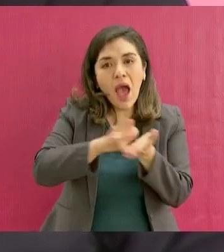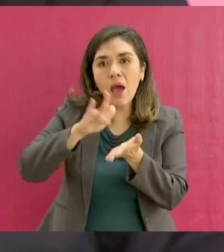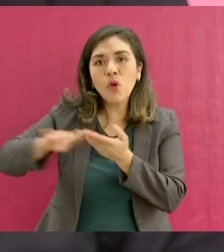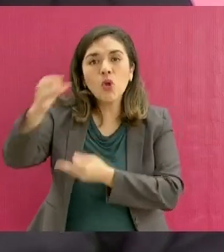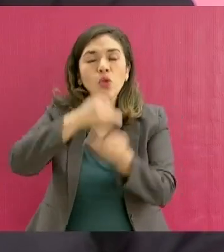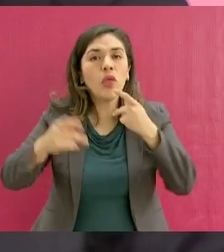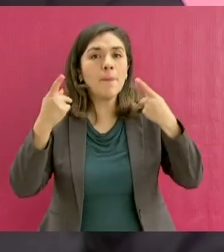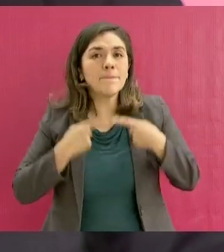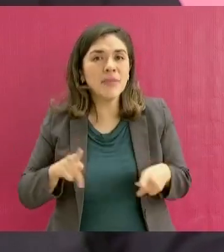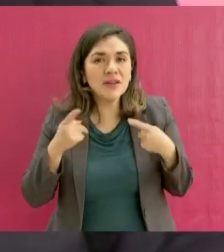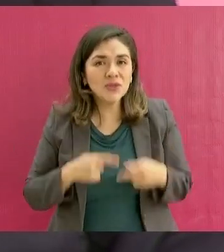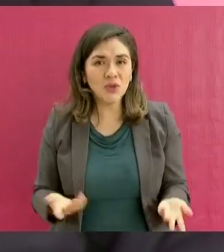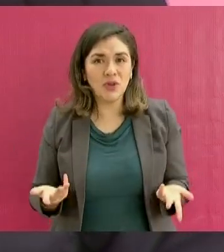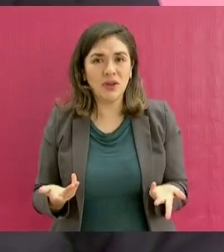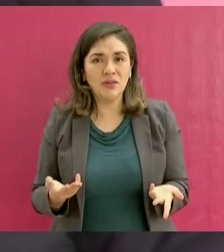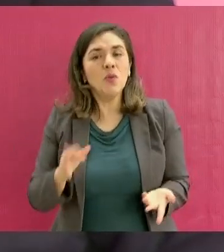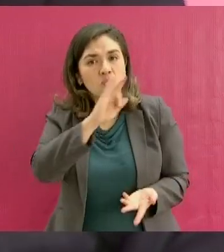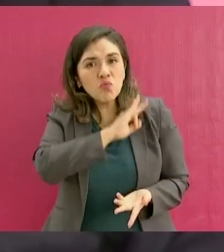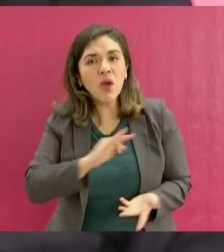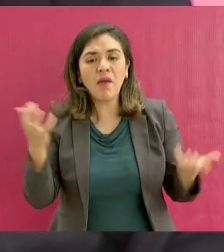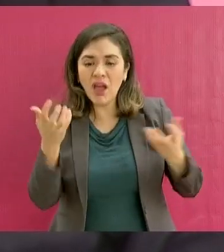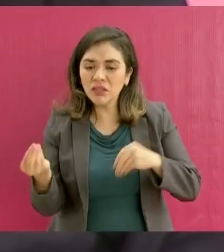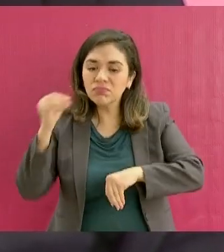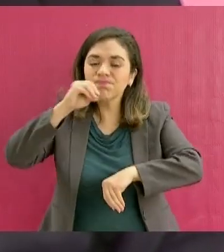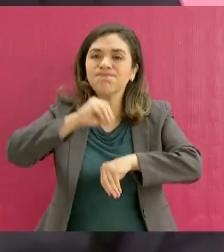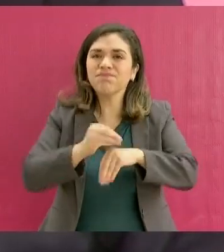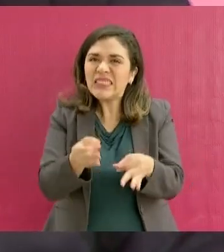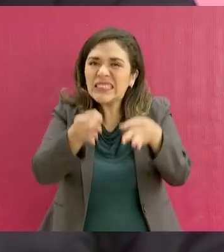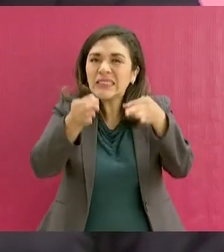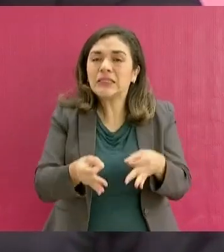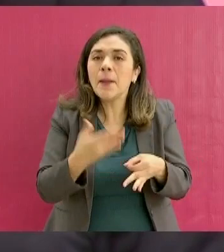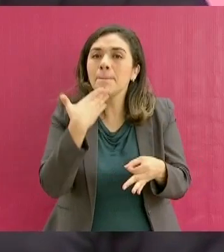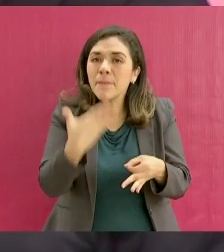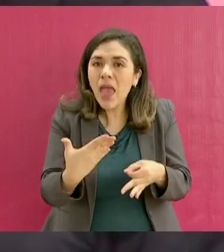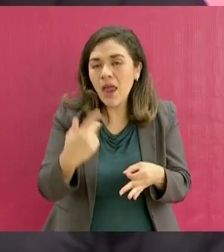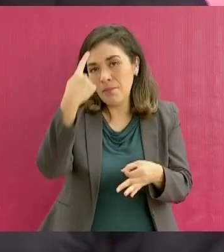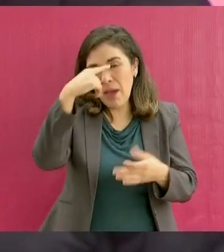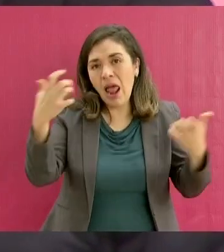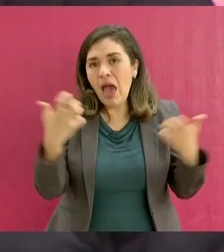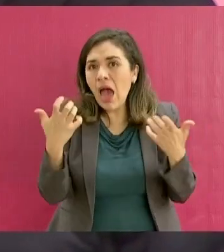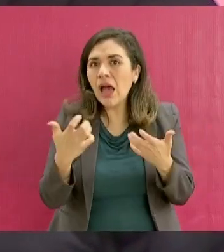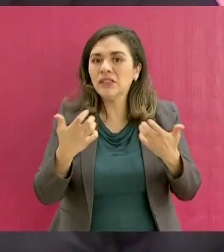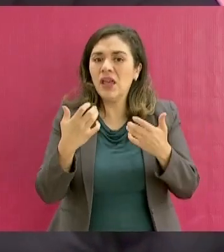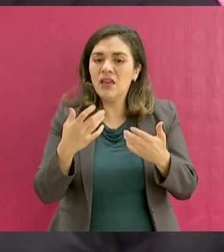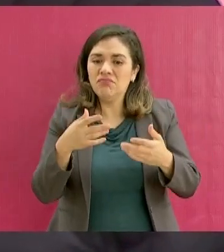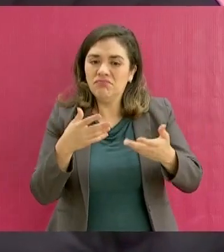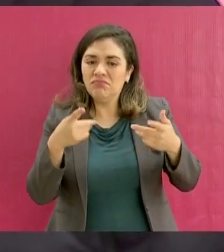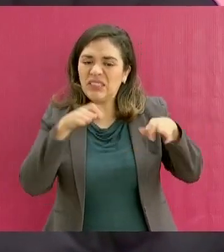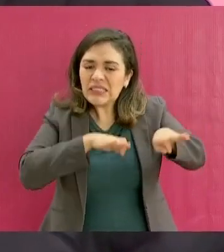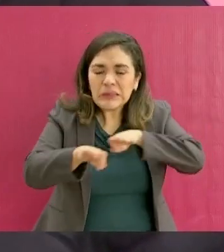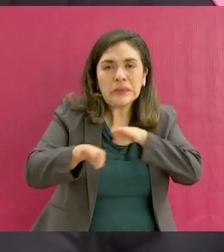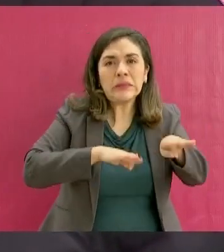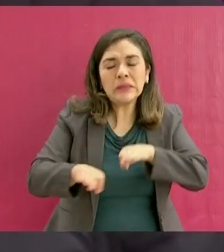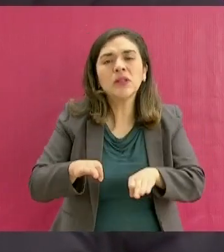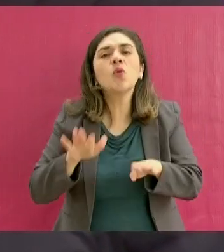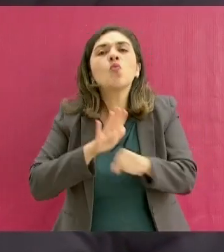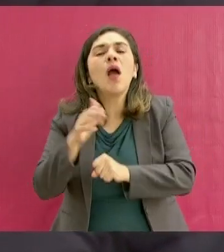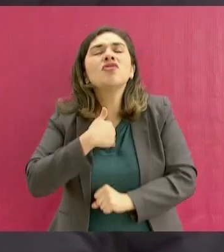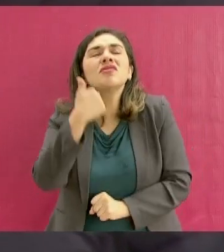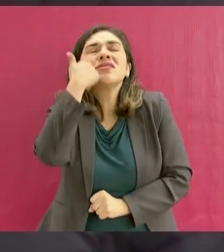pueblo y para consumar, para llevar a la práctica el ideal